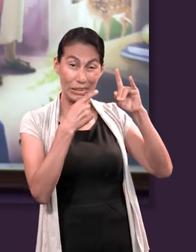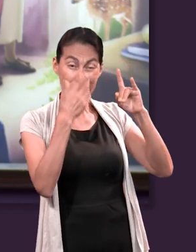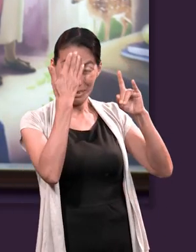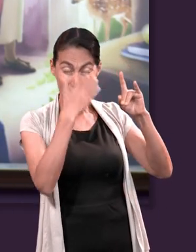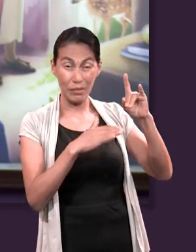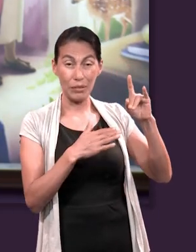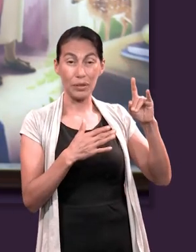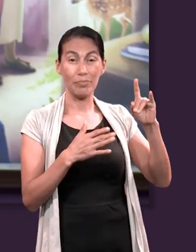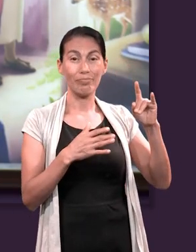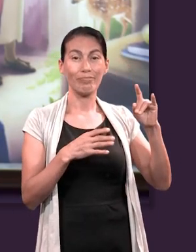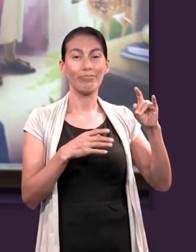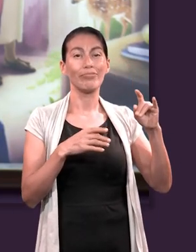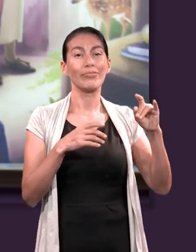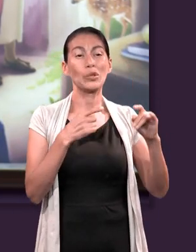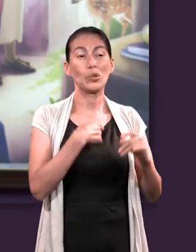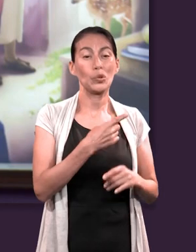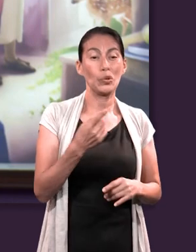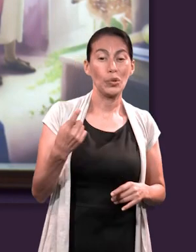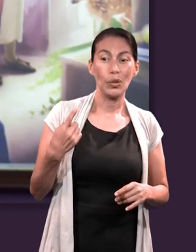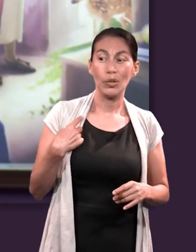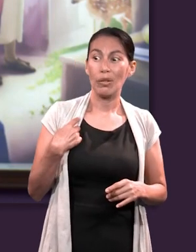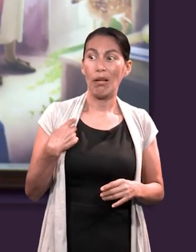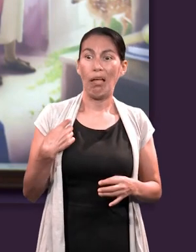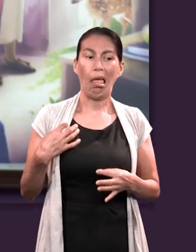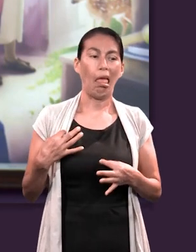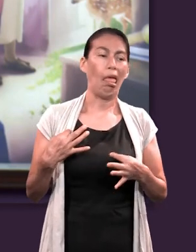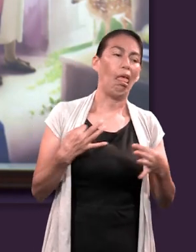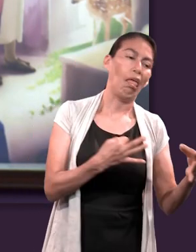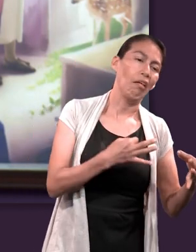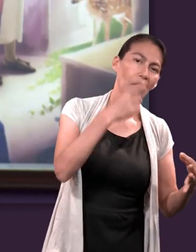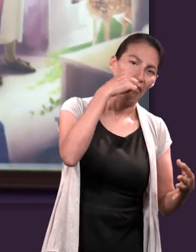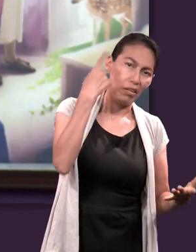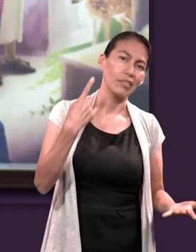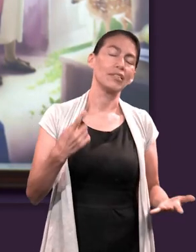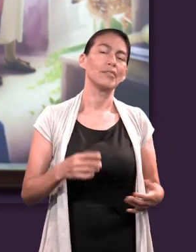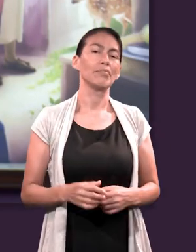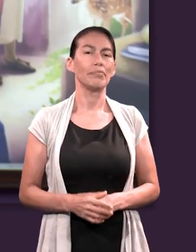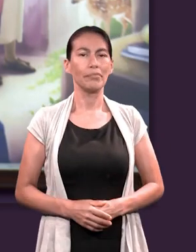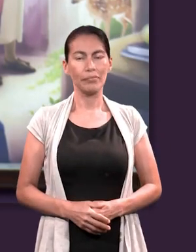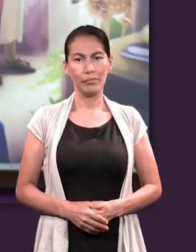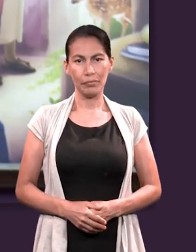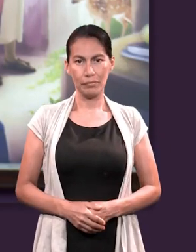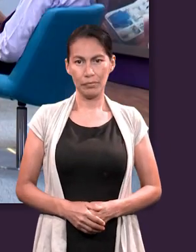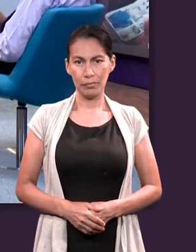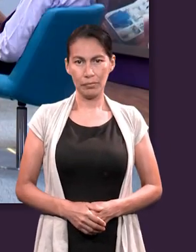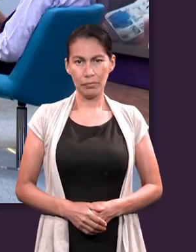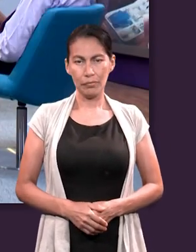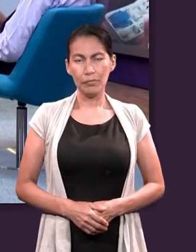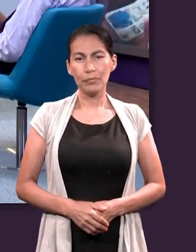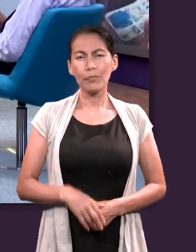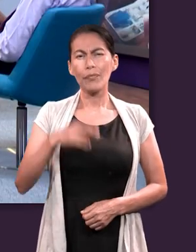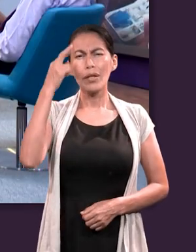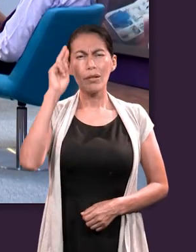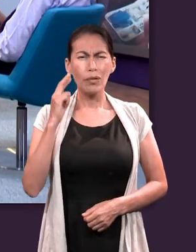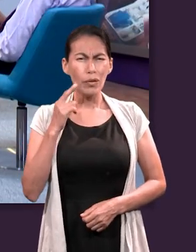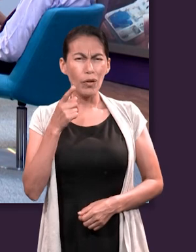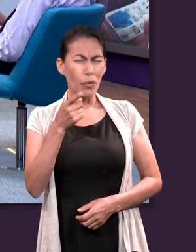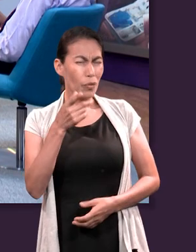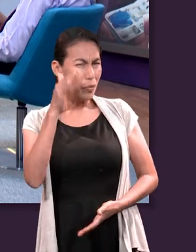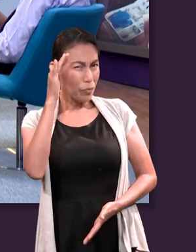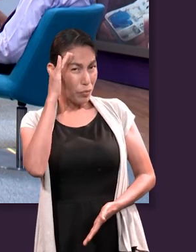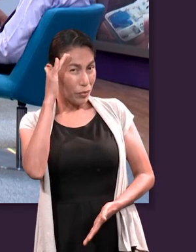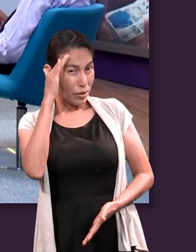ancla fácil para entrampar a las personas. Ruth, ¿por qué